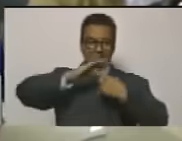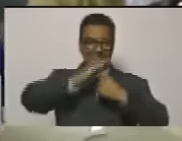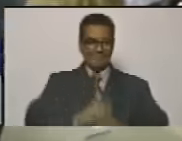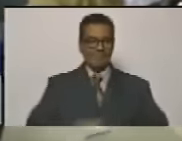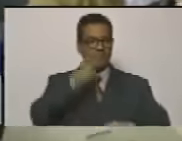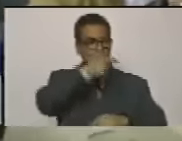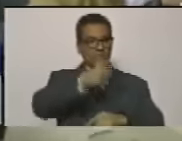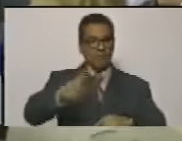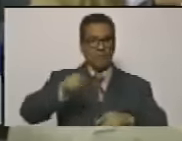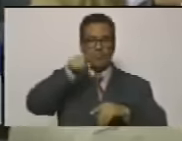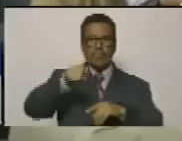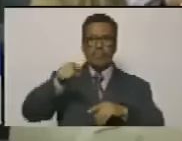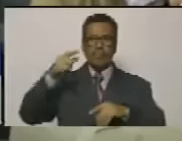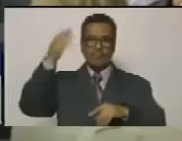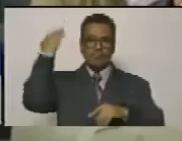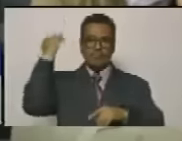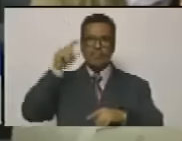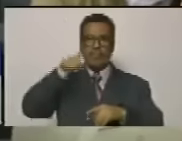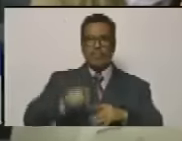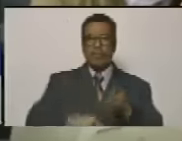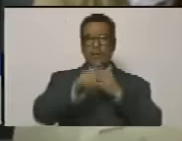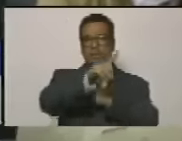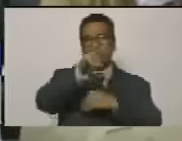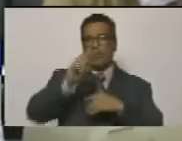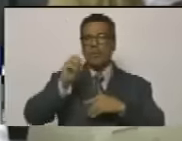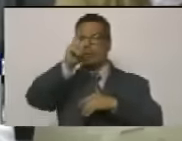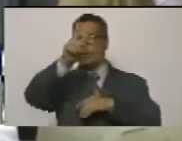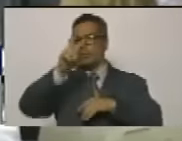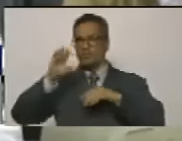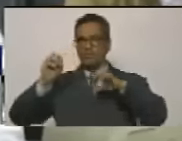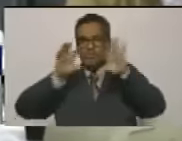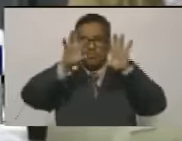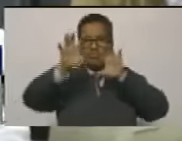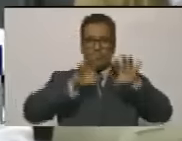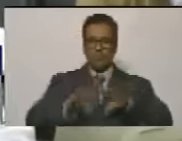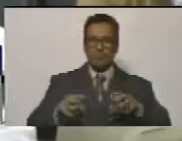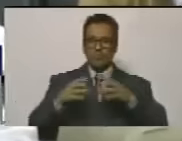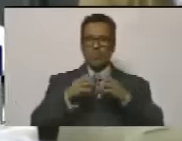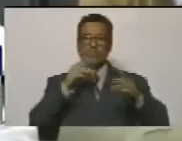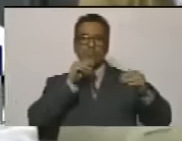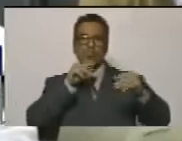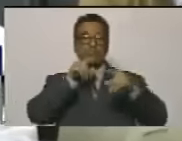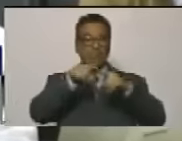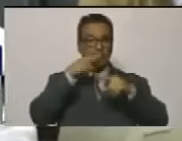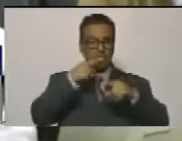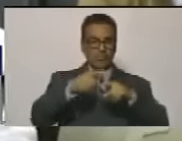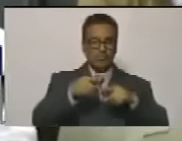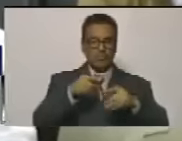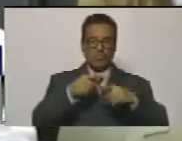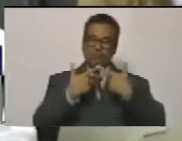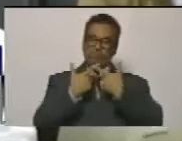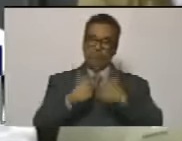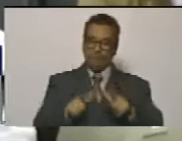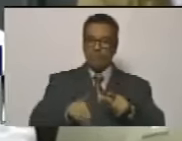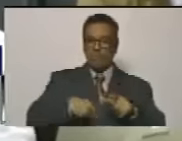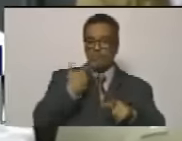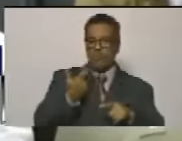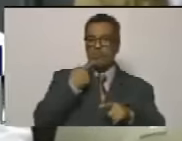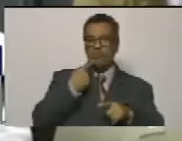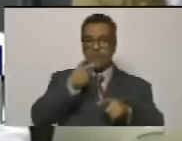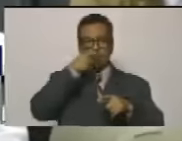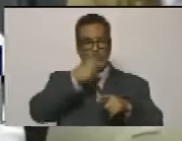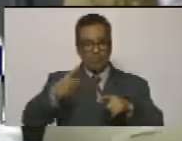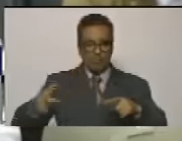a los pueblos, allá en la Minoal, 120 países se reunían para hablar de que los pueblos pueden seguir siendo libres, pueden seguir siendo